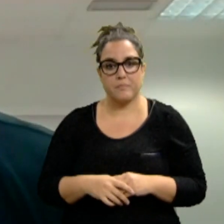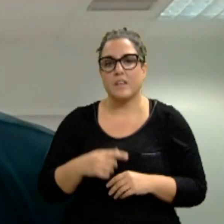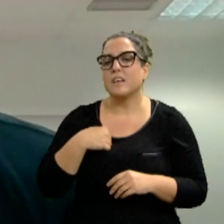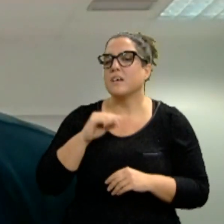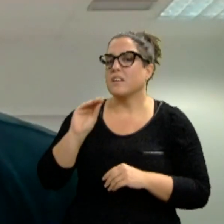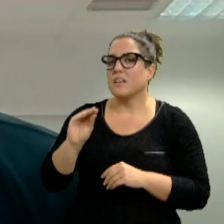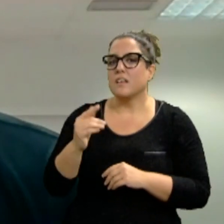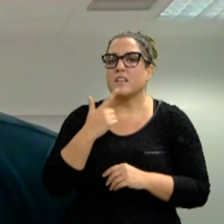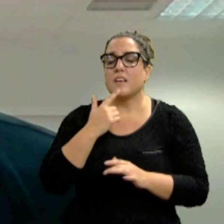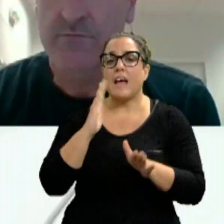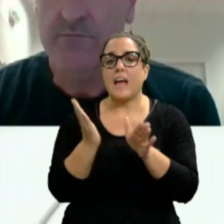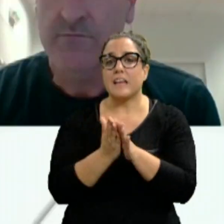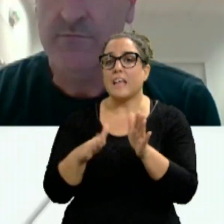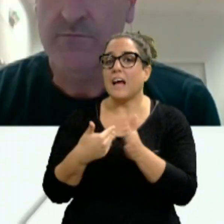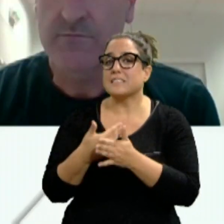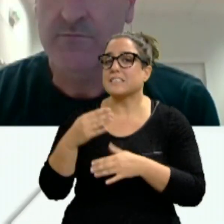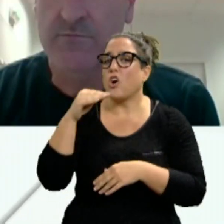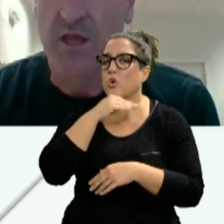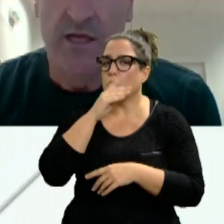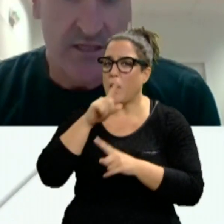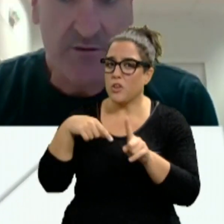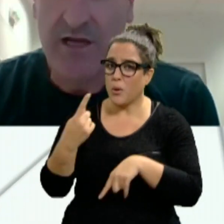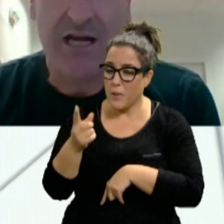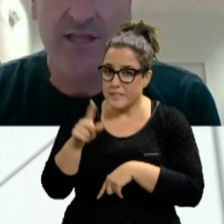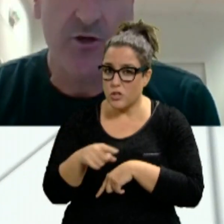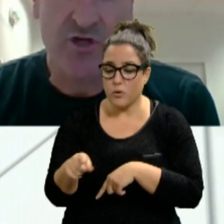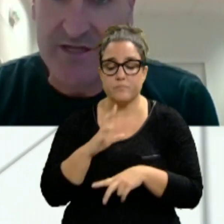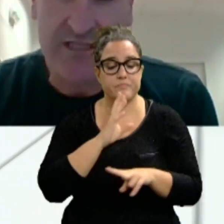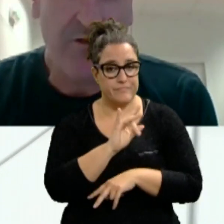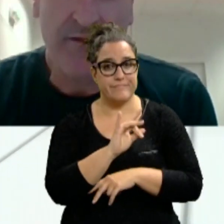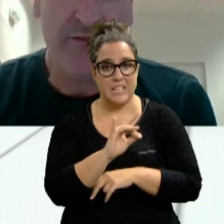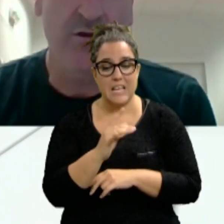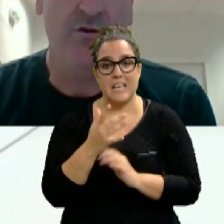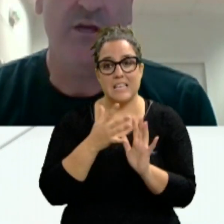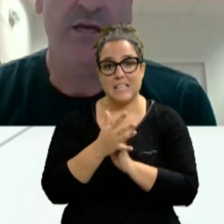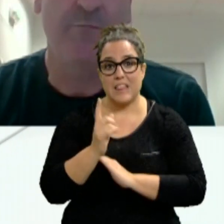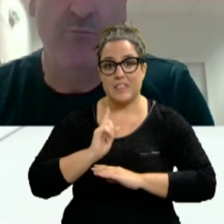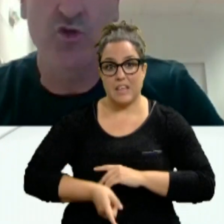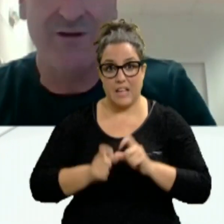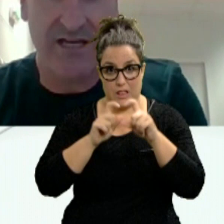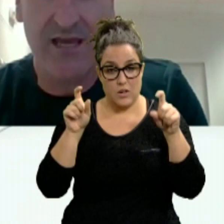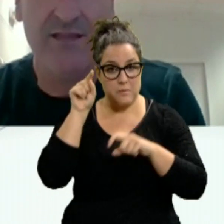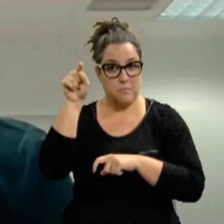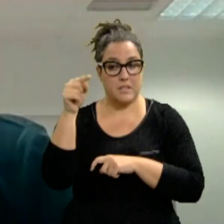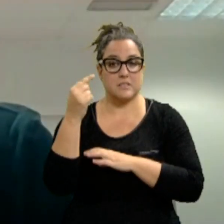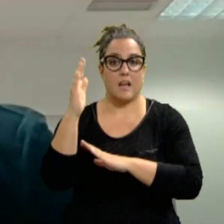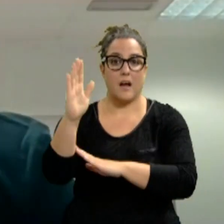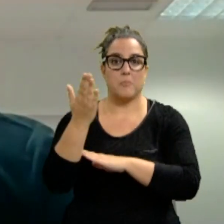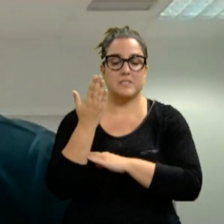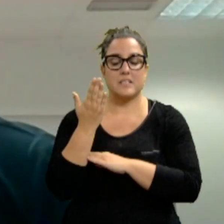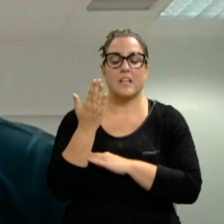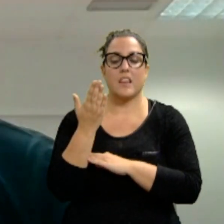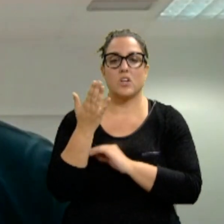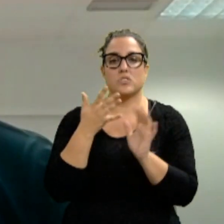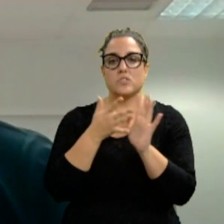llegar hasta octubre del próximo año. Sí, el calendario que nos ha presentado la dirección va mucho más allá de o va más